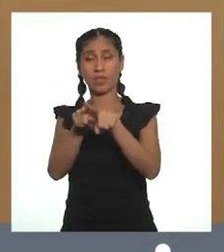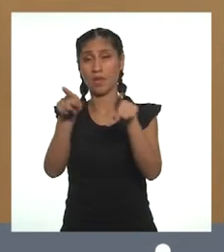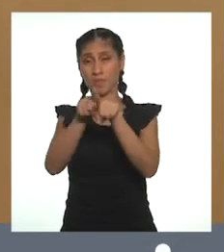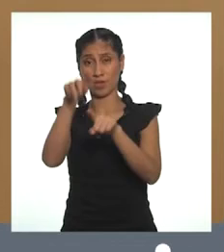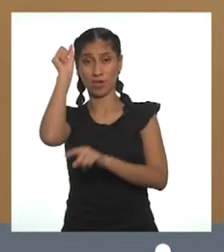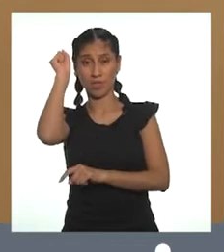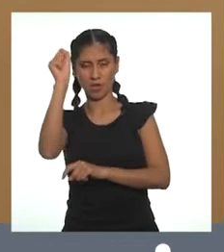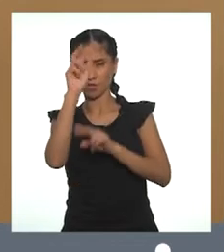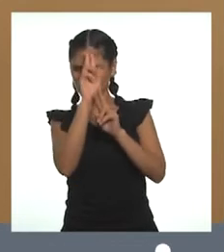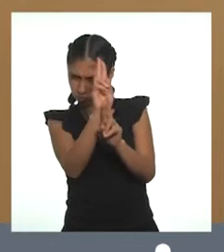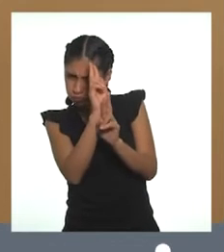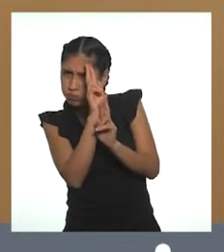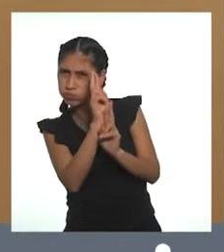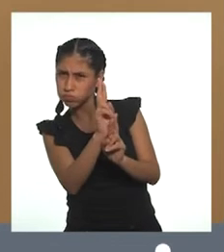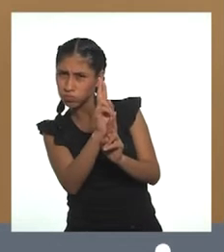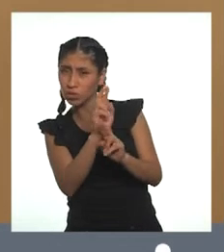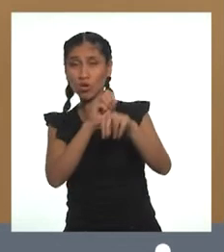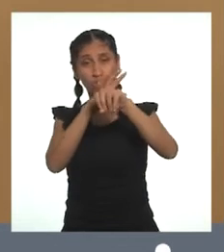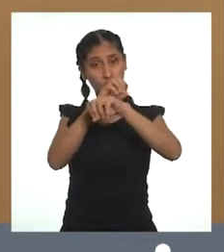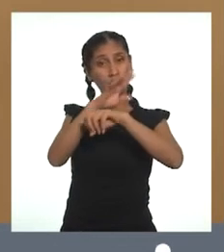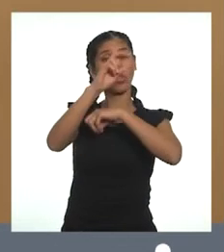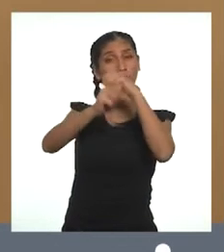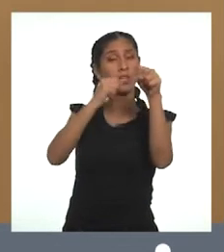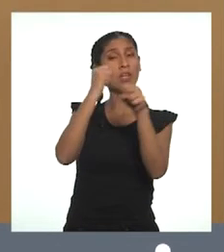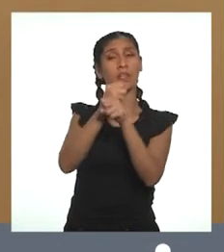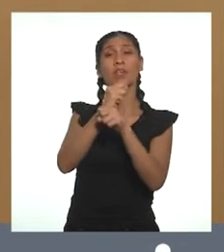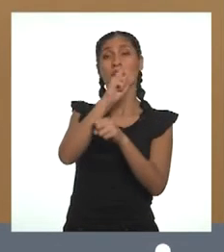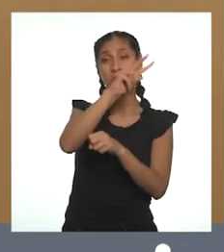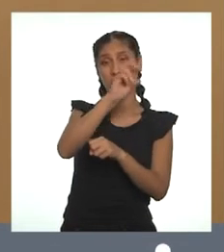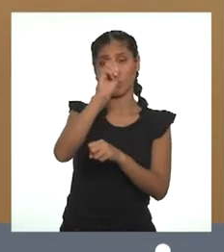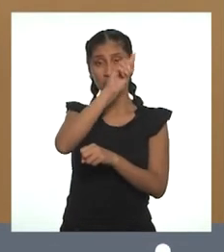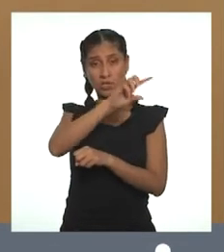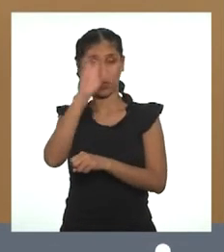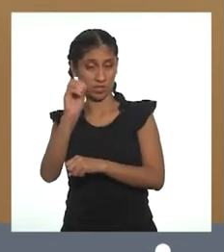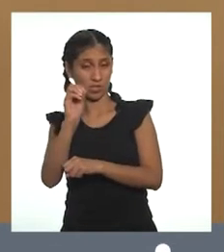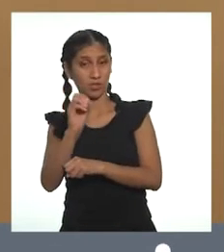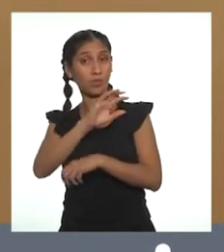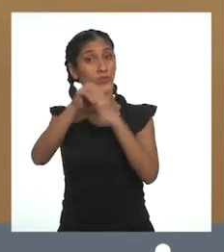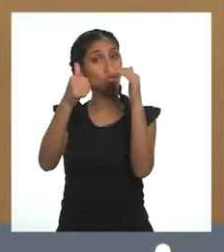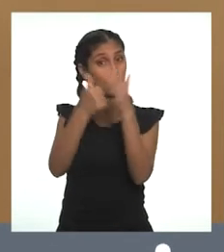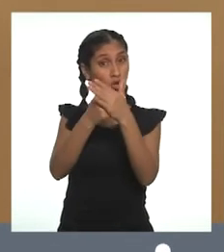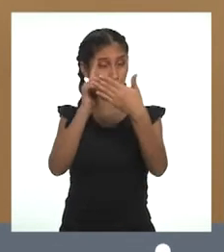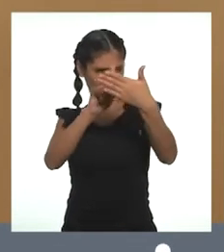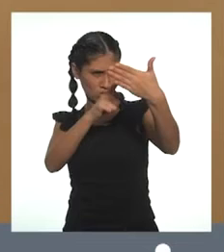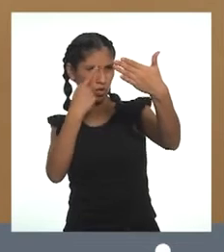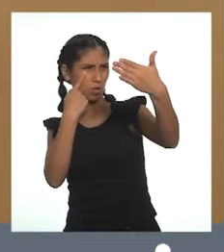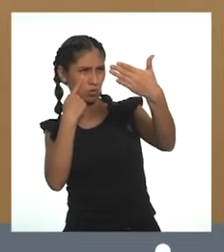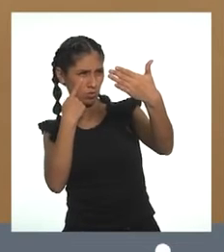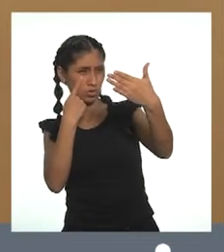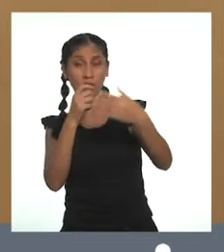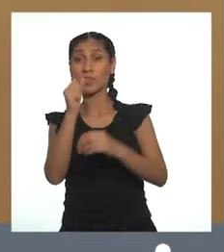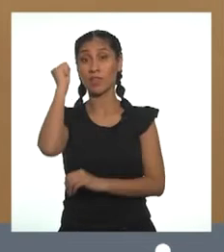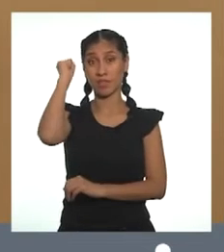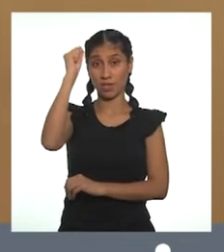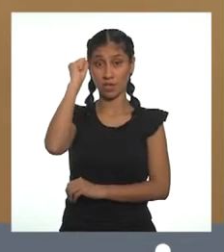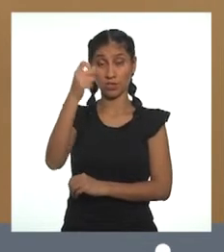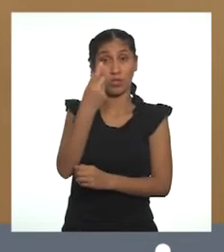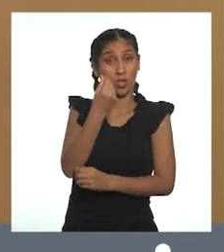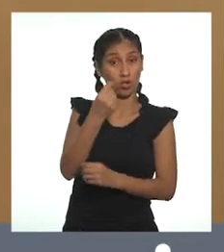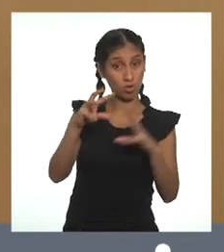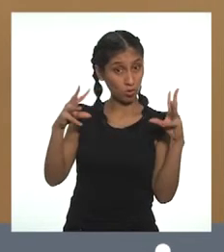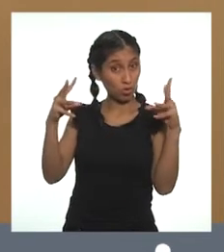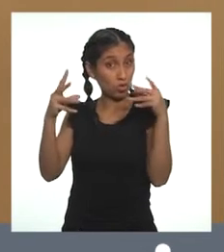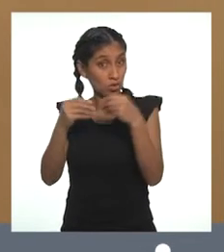humana, Consejo de Derechos Humanos 2010. Todos reconocidos en el Pacto Internacional de Derechos